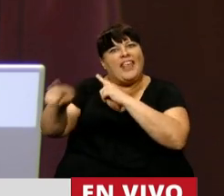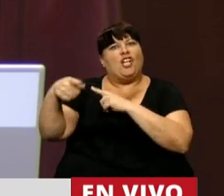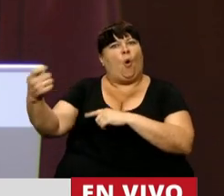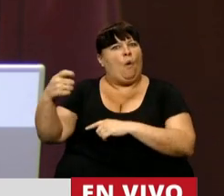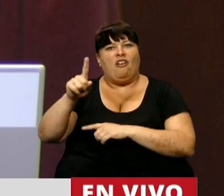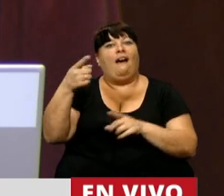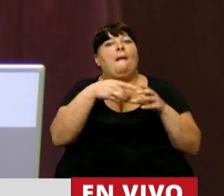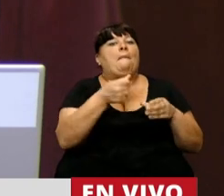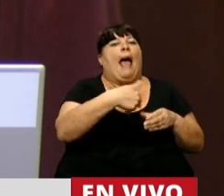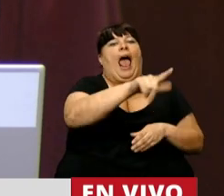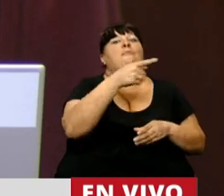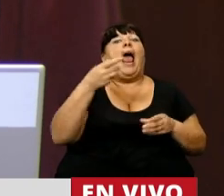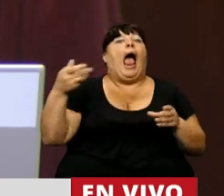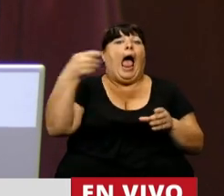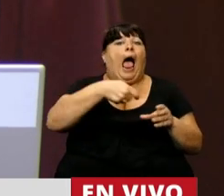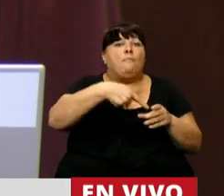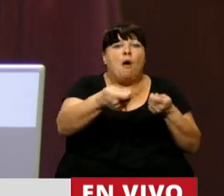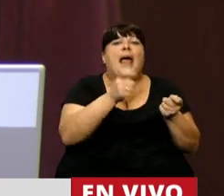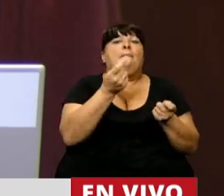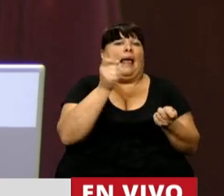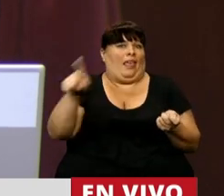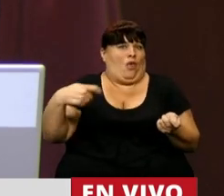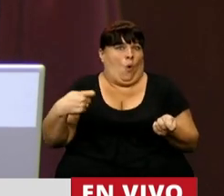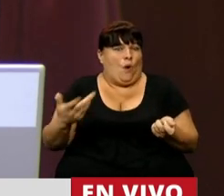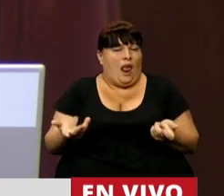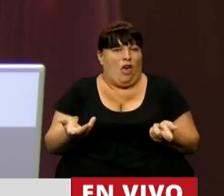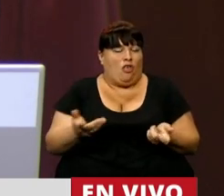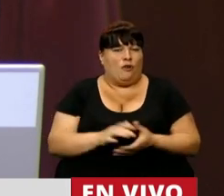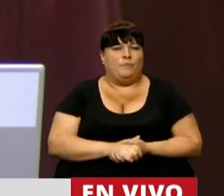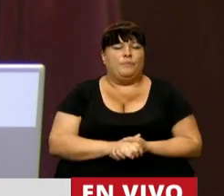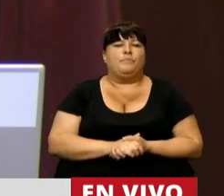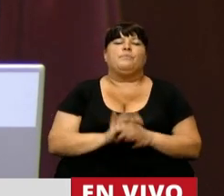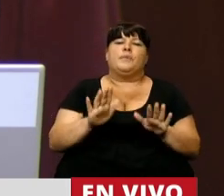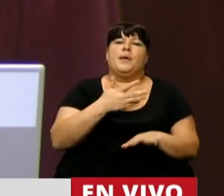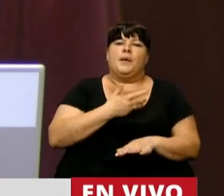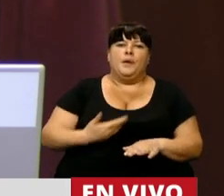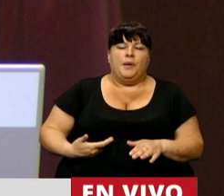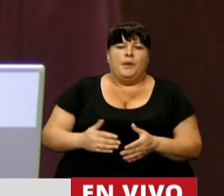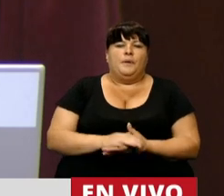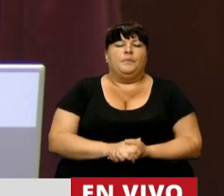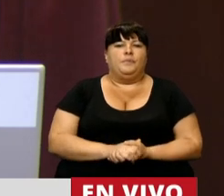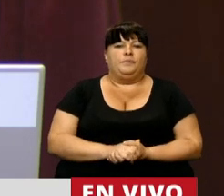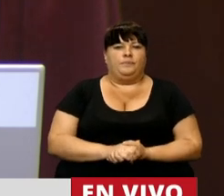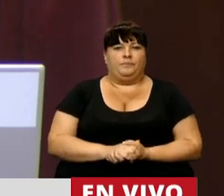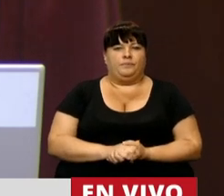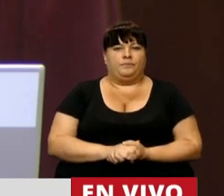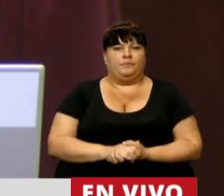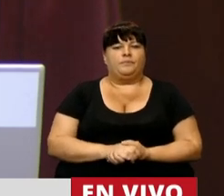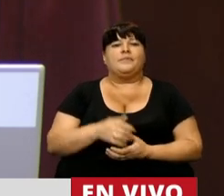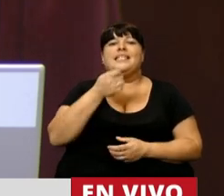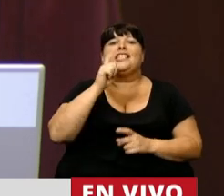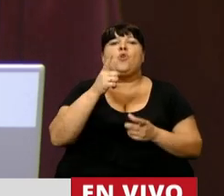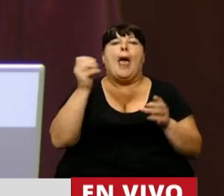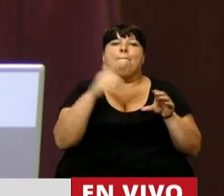a los jubilados porque son sus aportes los que se administran. Señor Presidente, sin un fondo